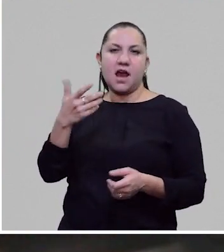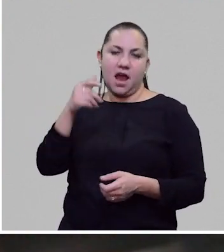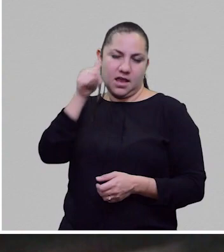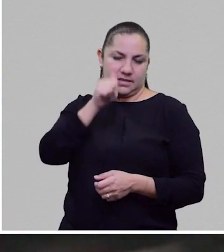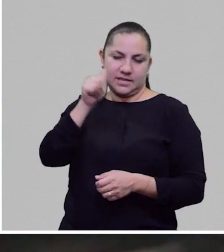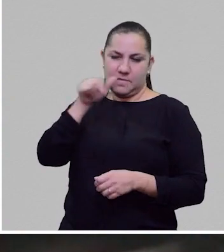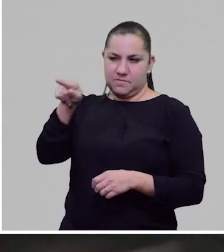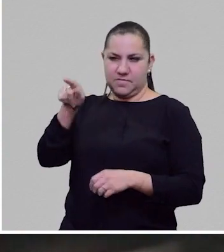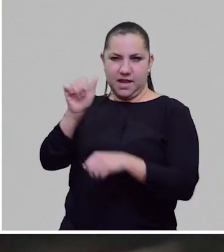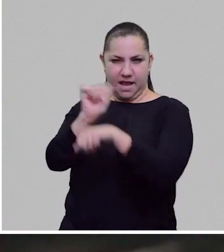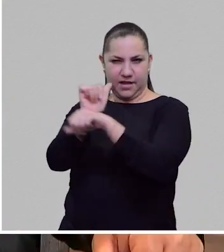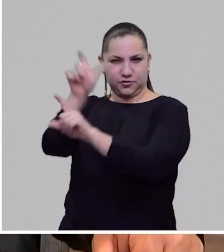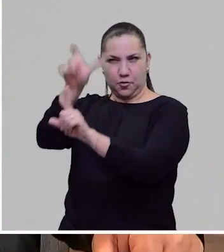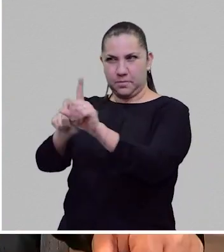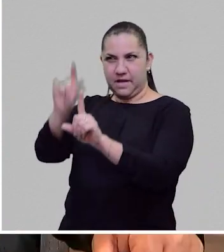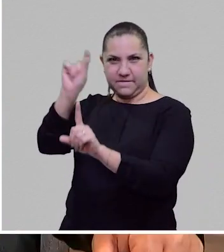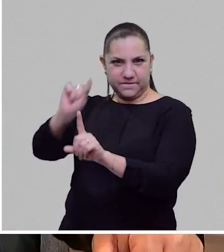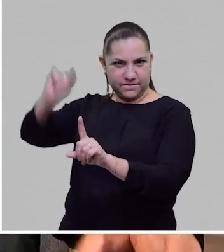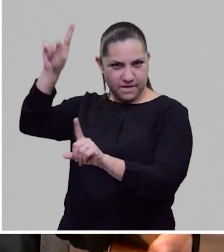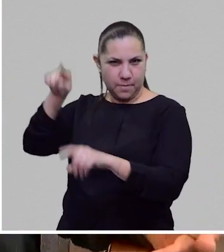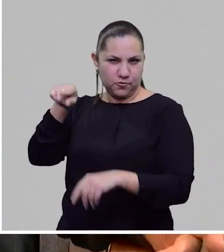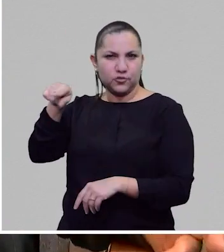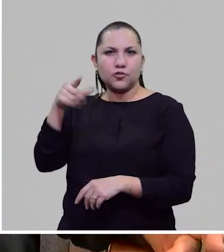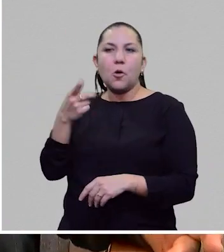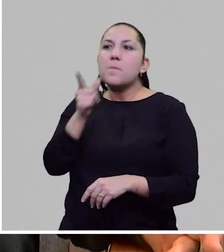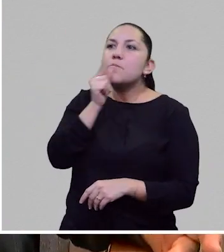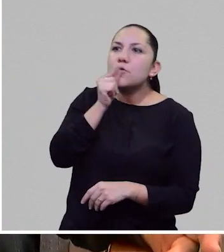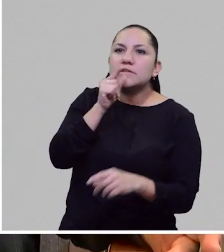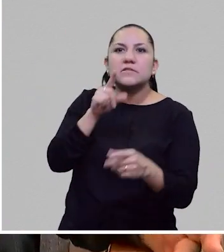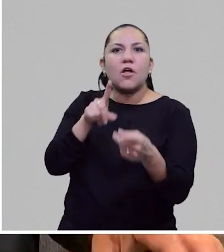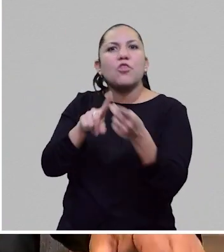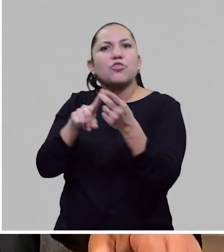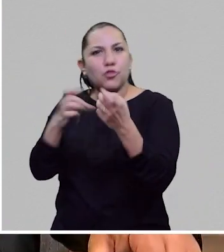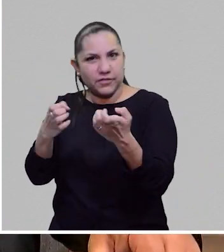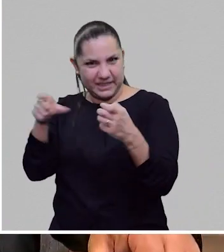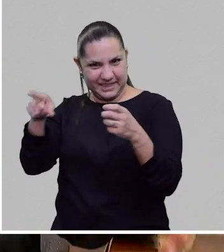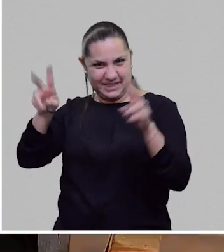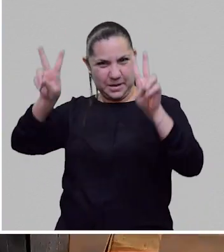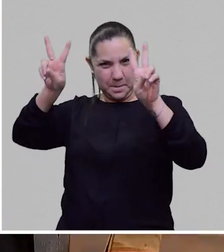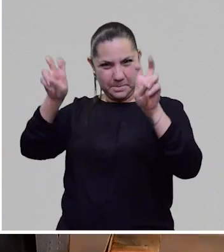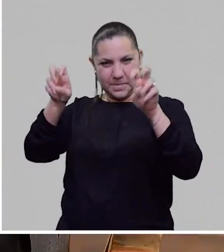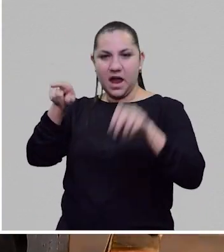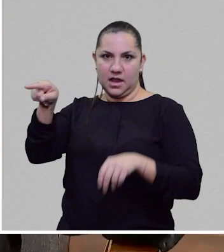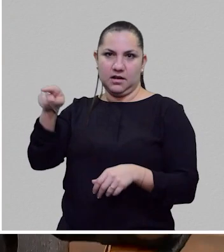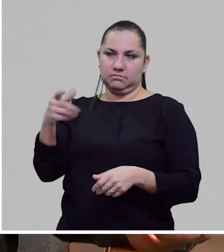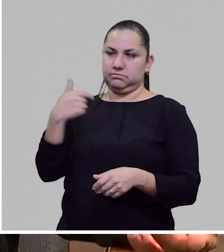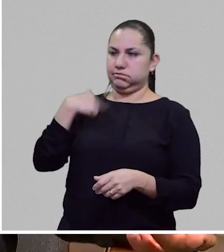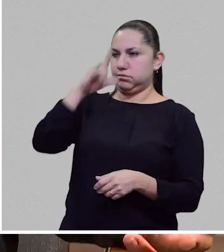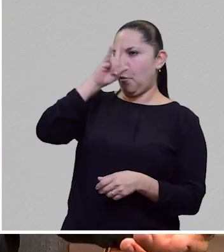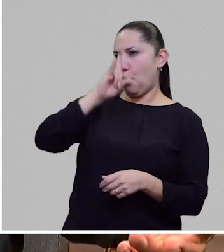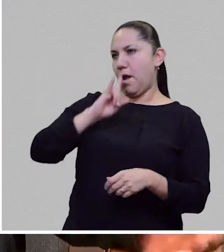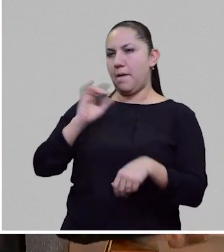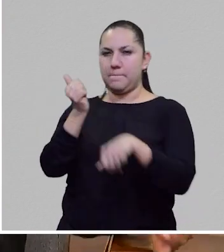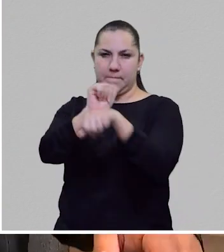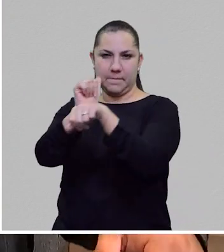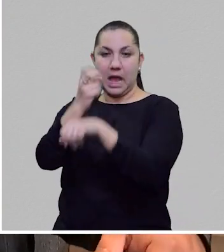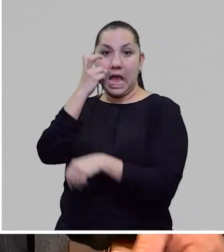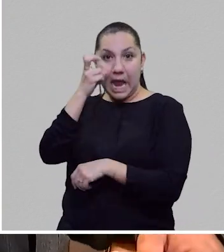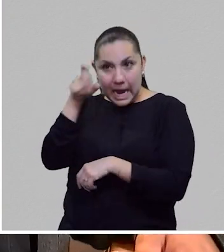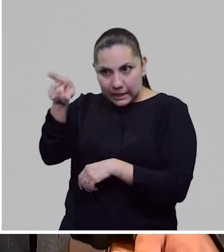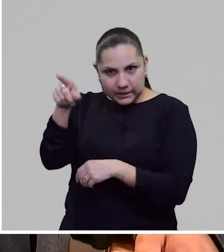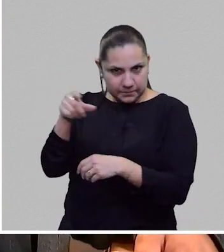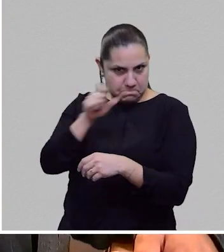películas de ¿Y dónde está el policía? Cuando intentaba ser como galán de cine. O incluso lo ves y ya no te lo crees hoy en día.